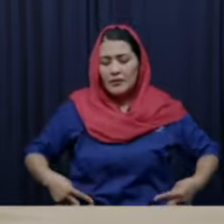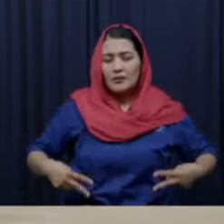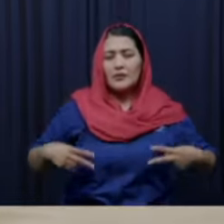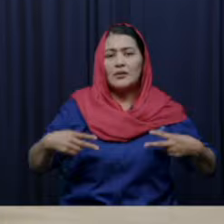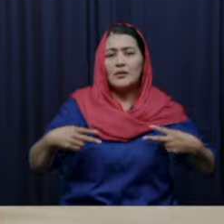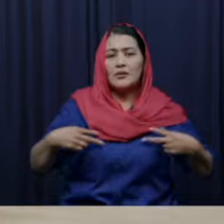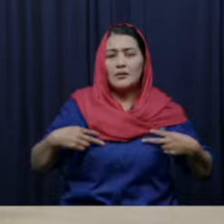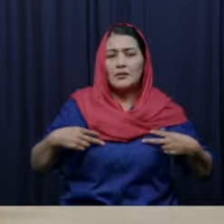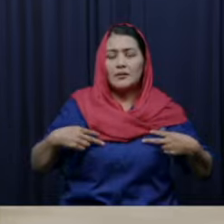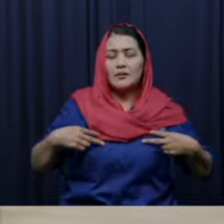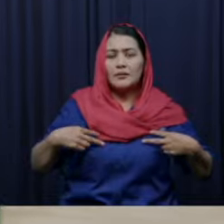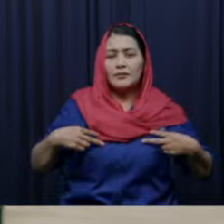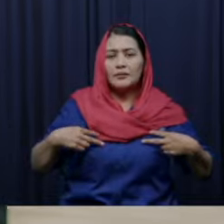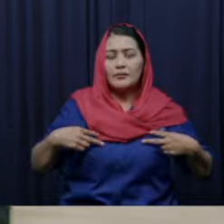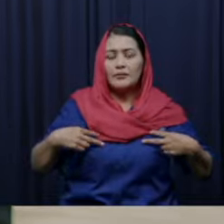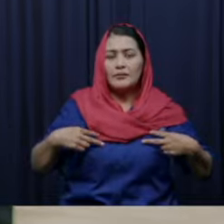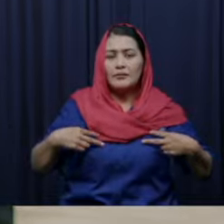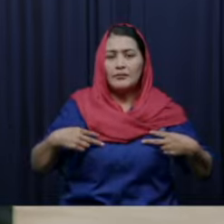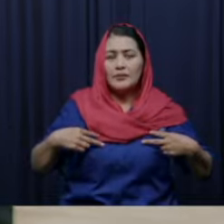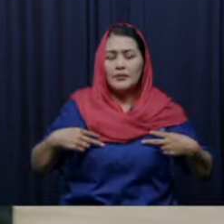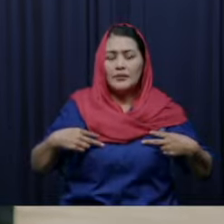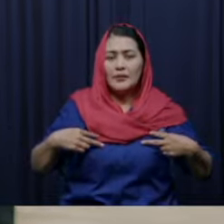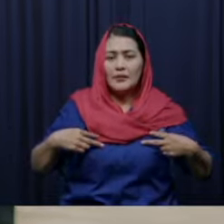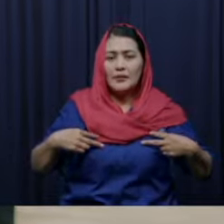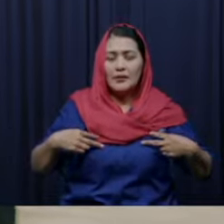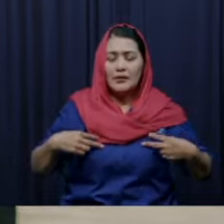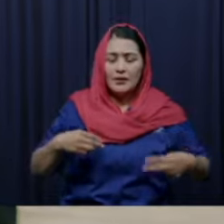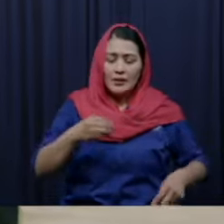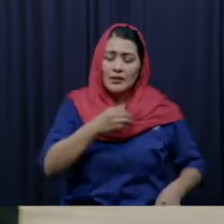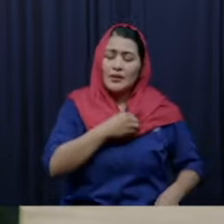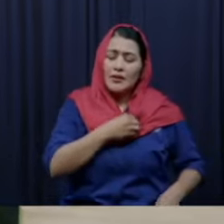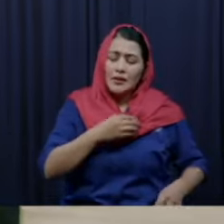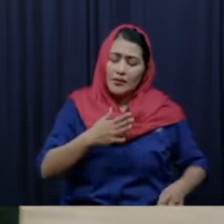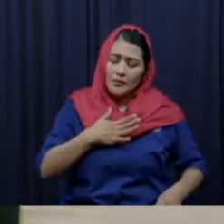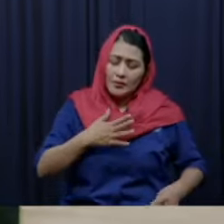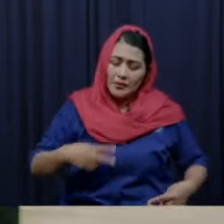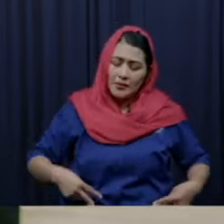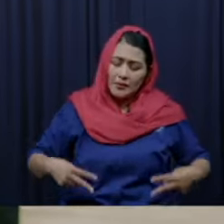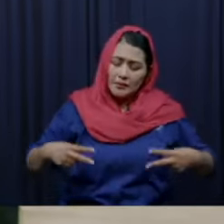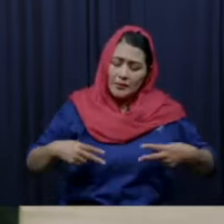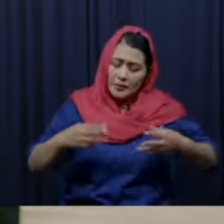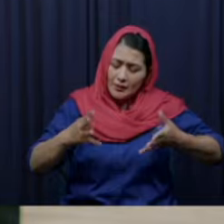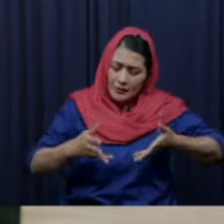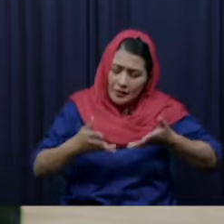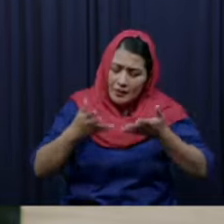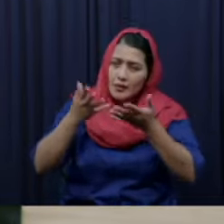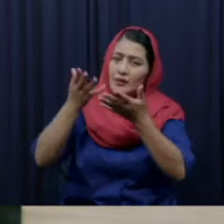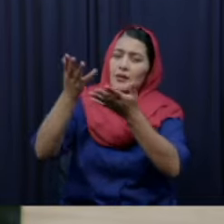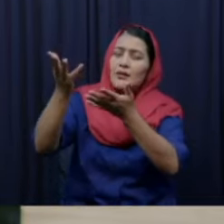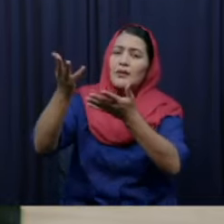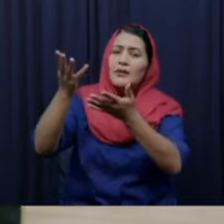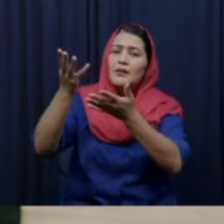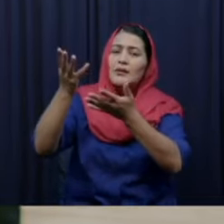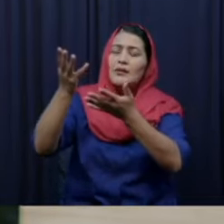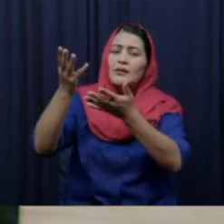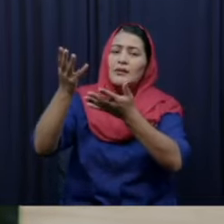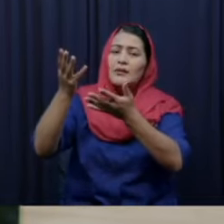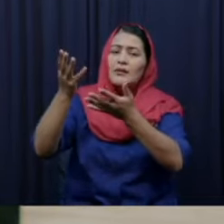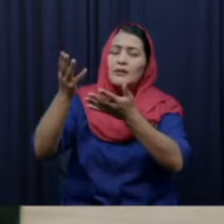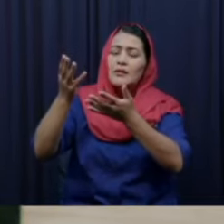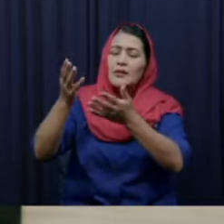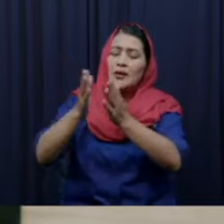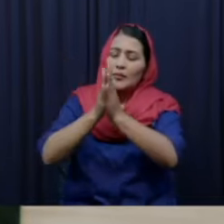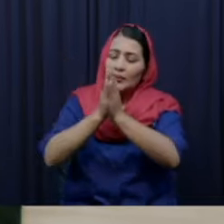tantas personas acá postradas delante del Señor rindiendo su corazón pero tú haces falta